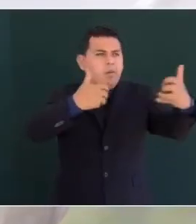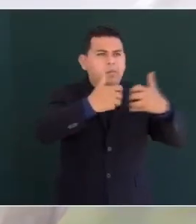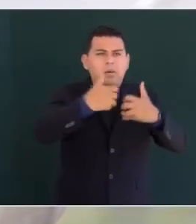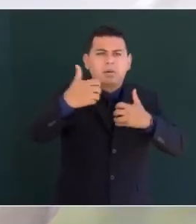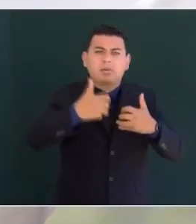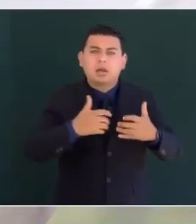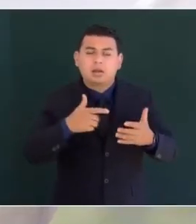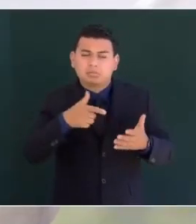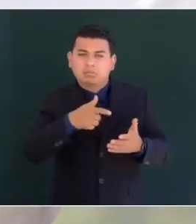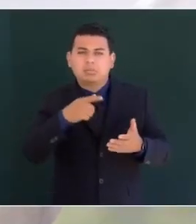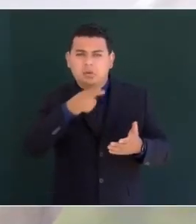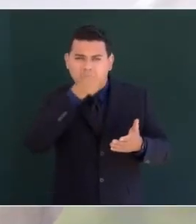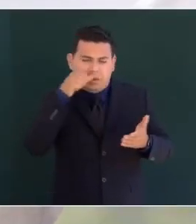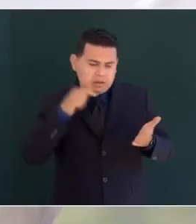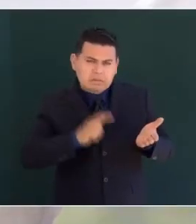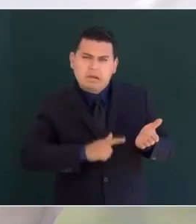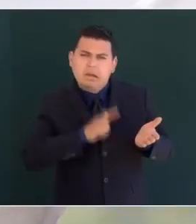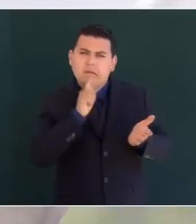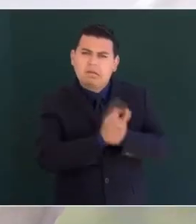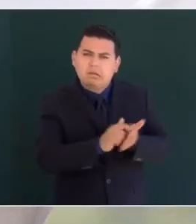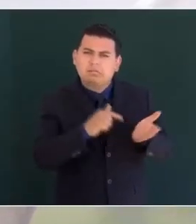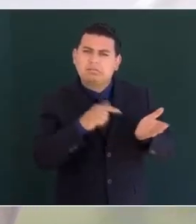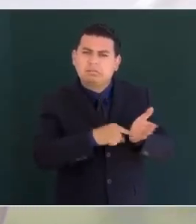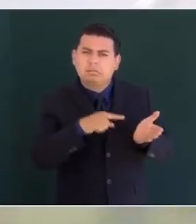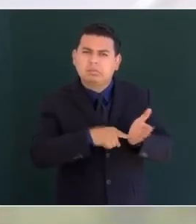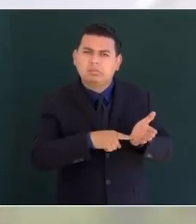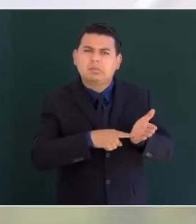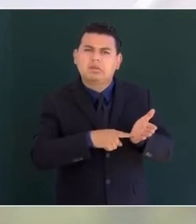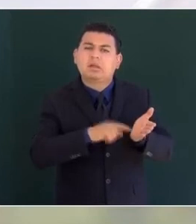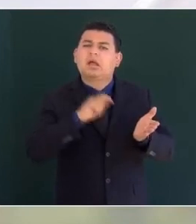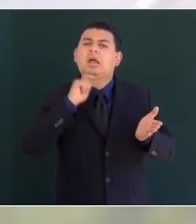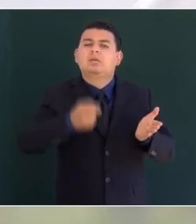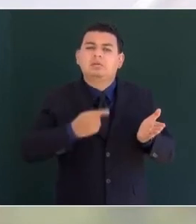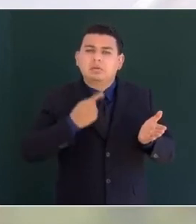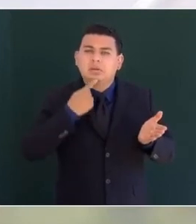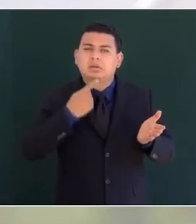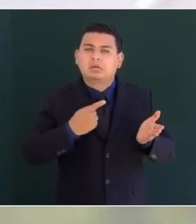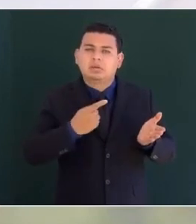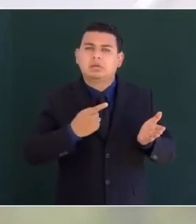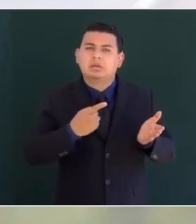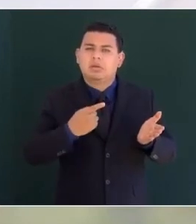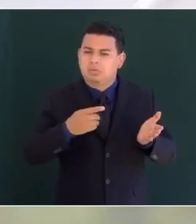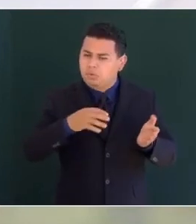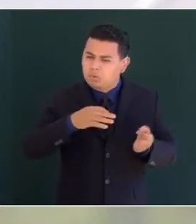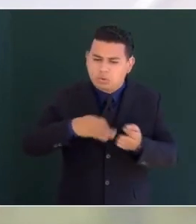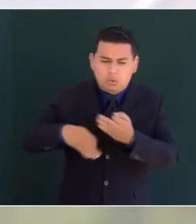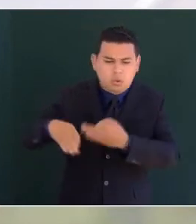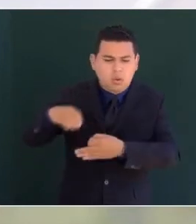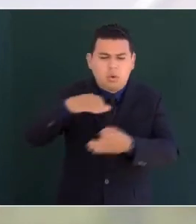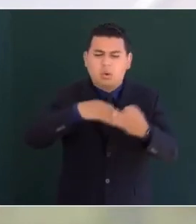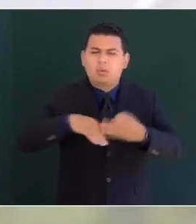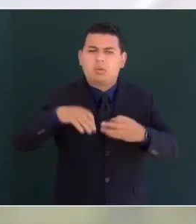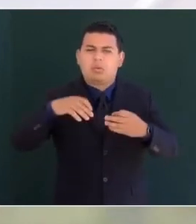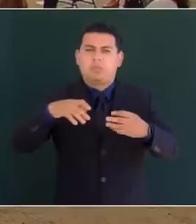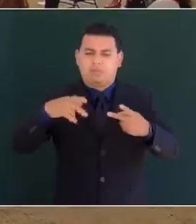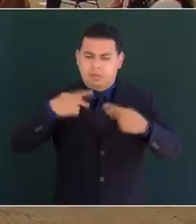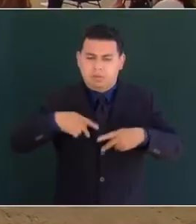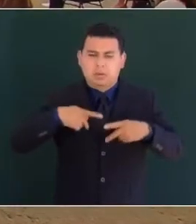manera temprana al poder público del poder eclesiástico